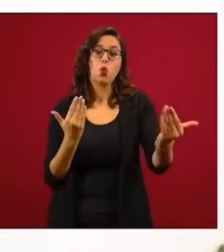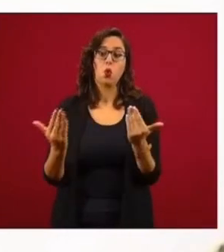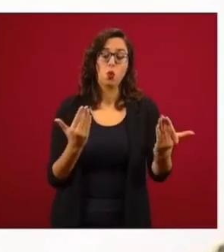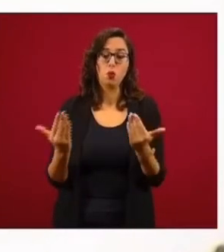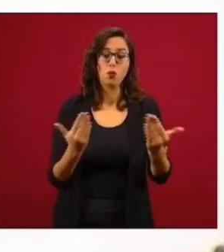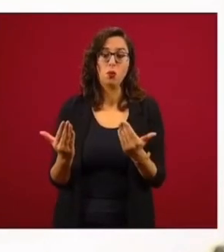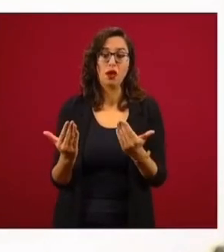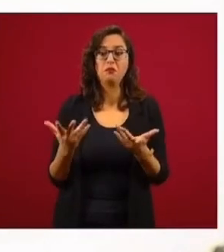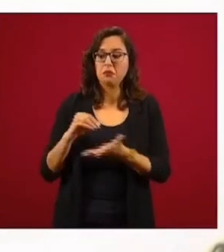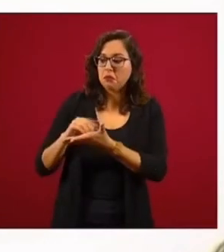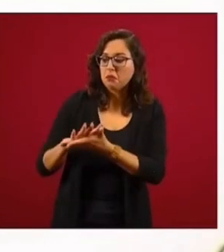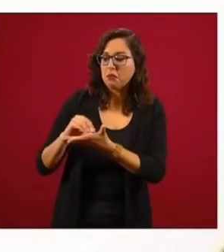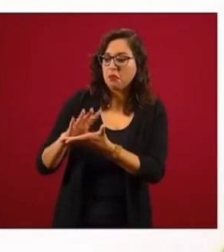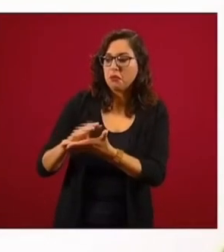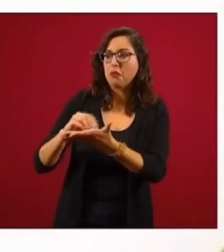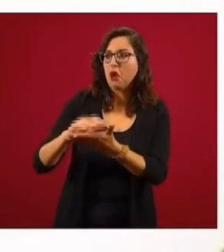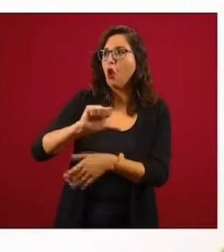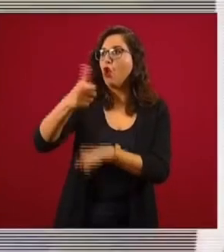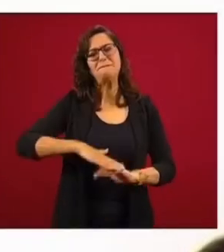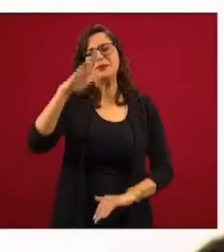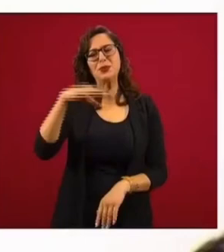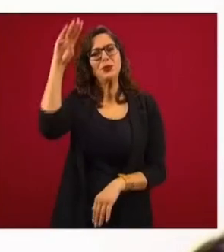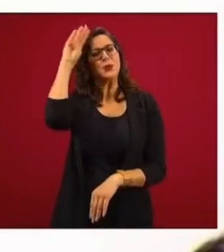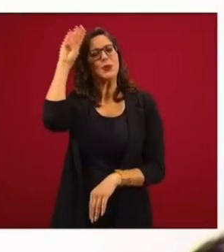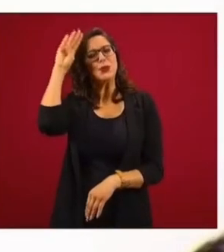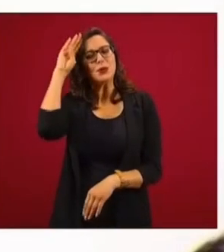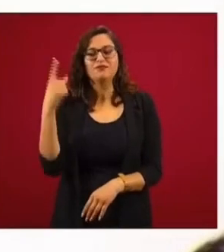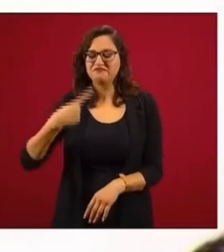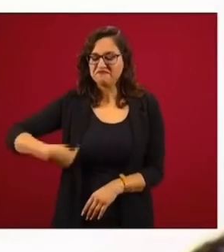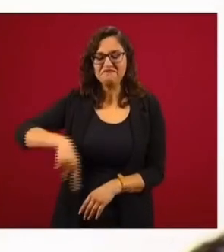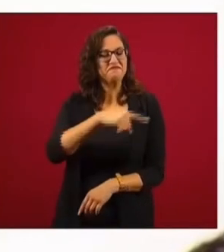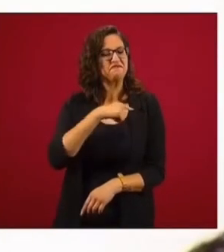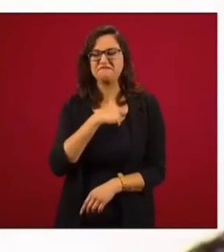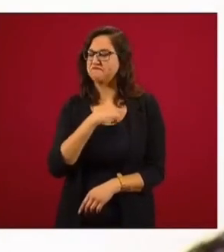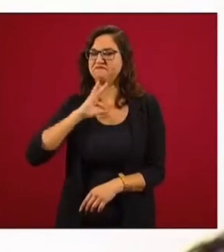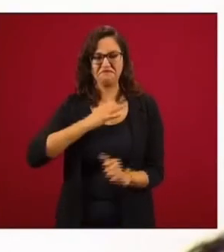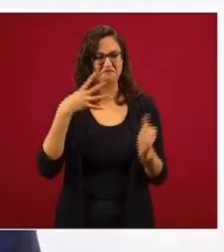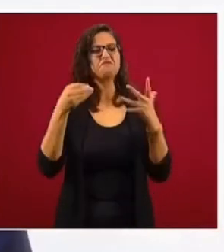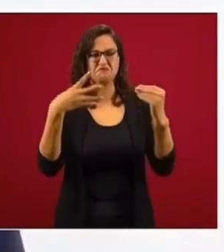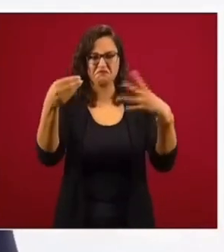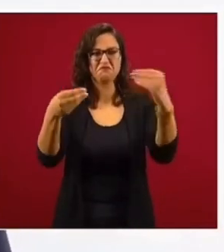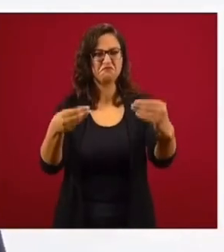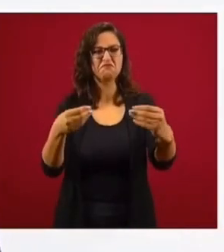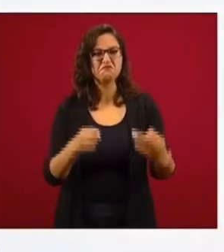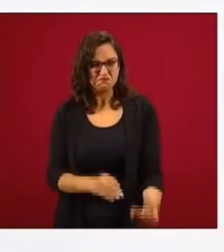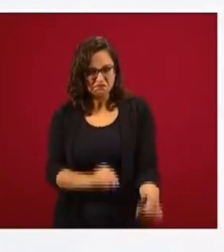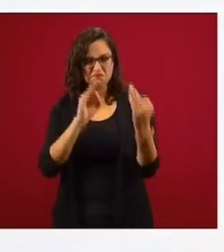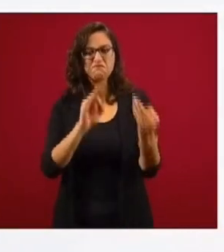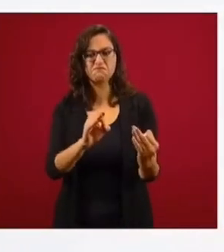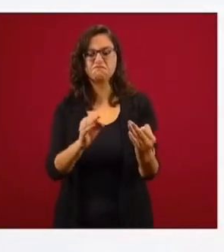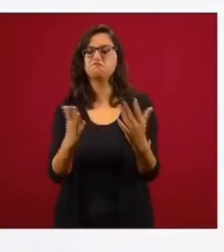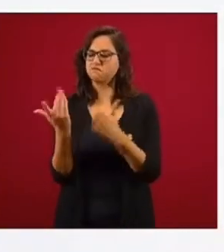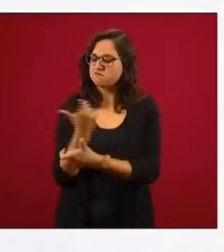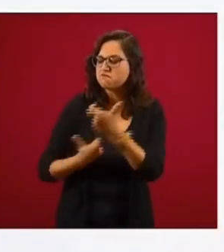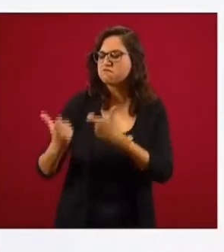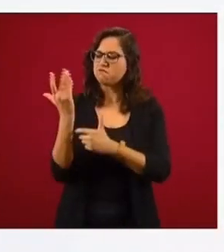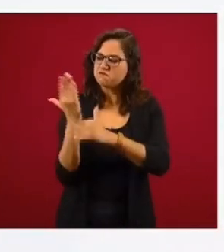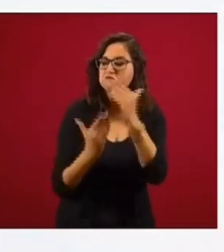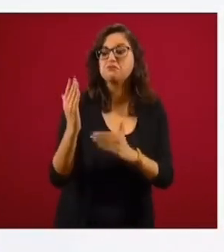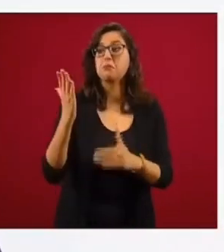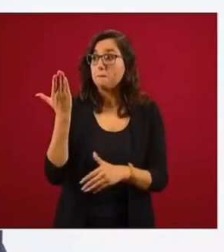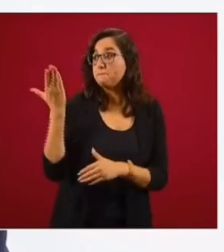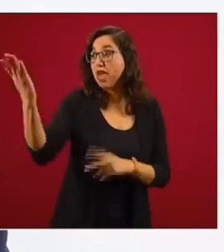se está registrando en otros países. Nosotros hemos enfrentado la pandemia y vamos a salir de la crisis económica